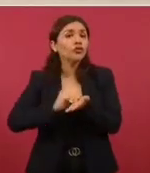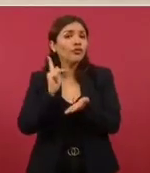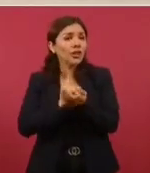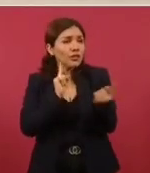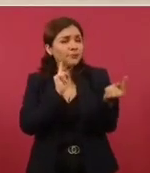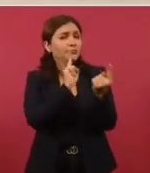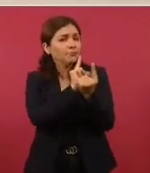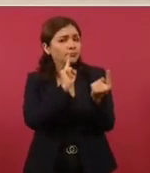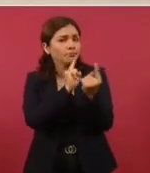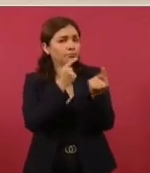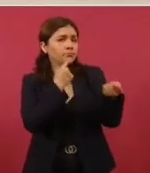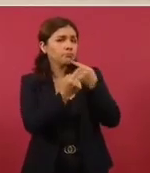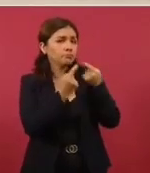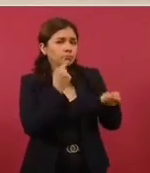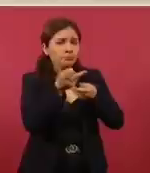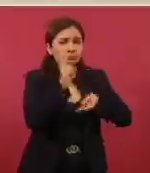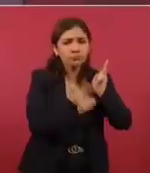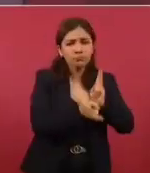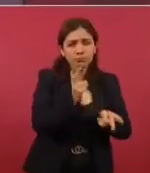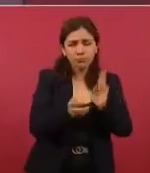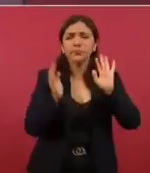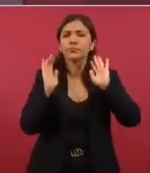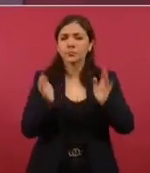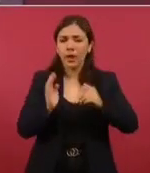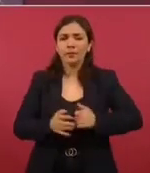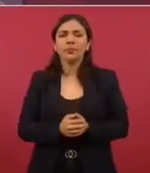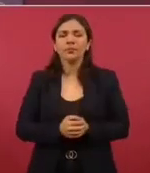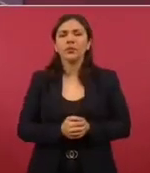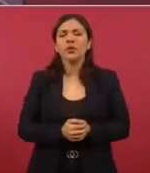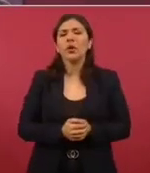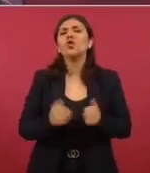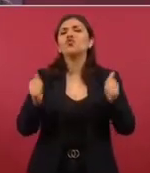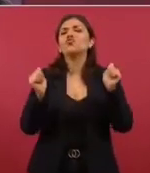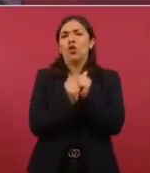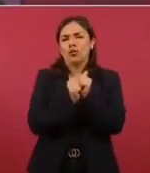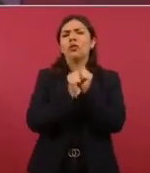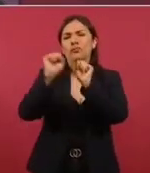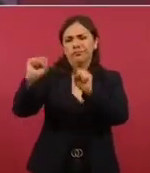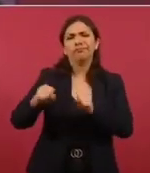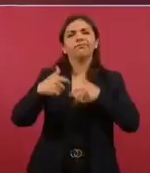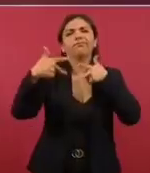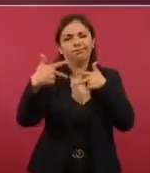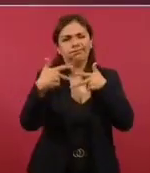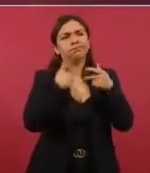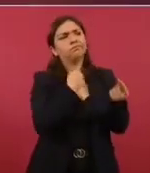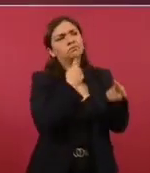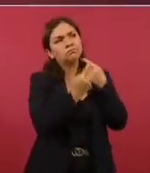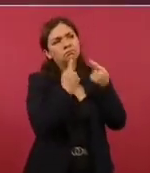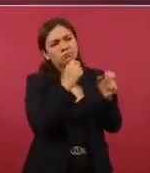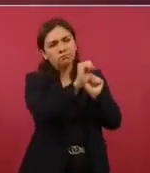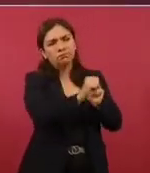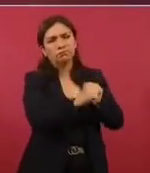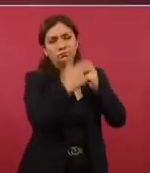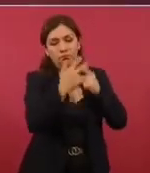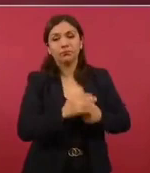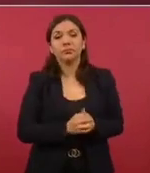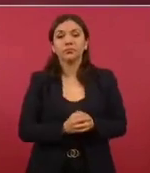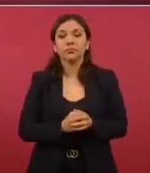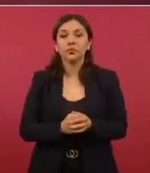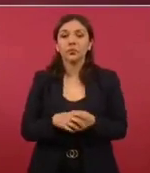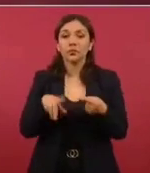por videoconferencias, el viernes,